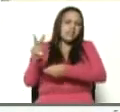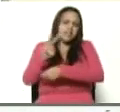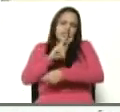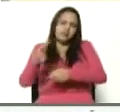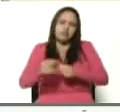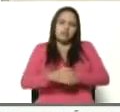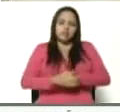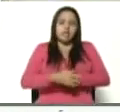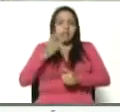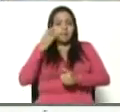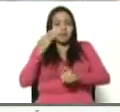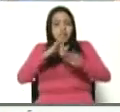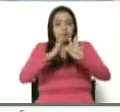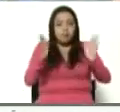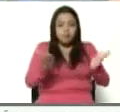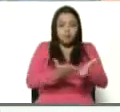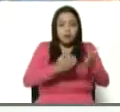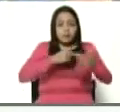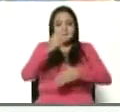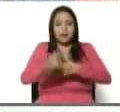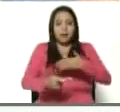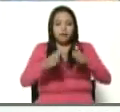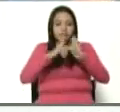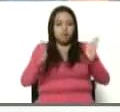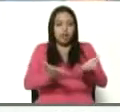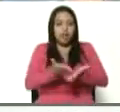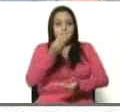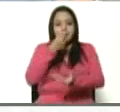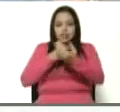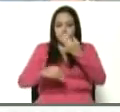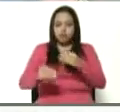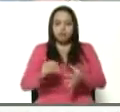de la experiencia mundial del Programa Mundial de Alimentos.